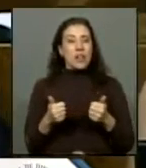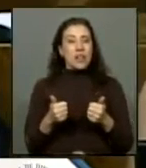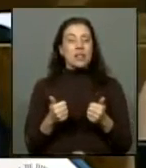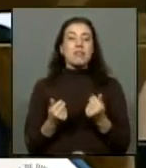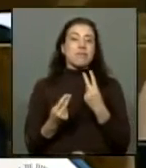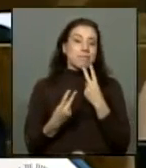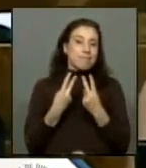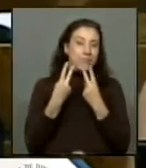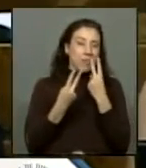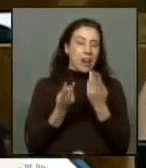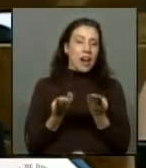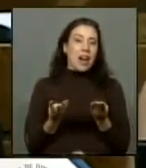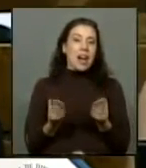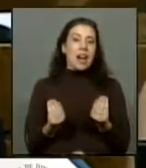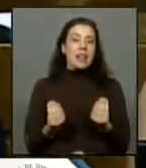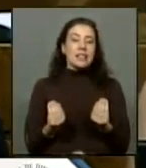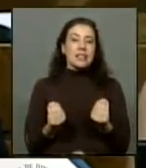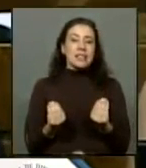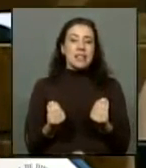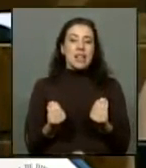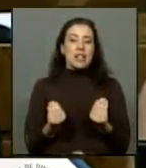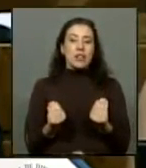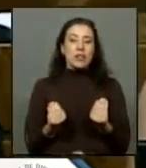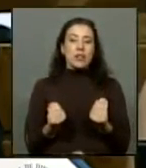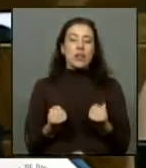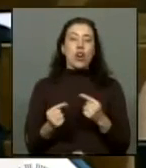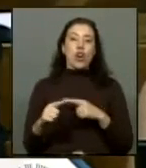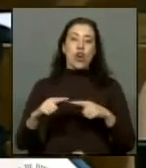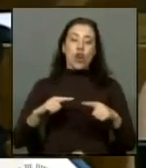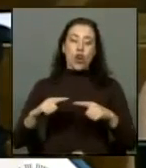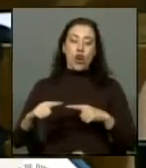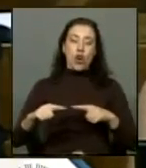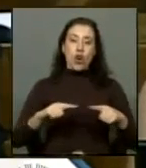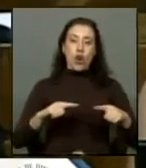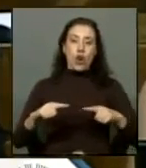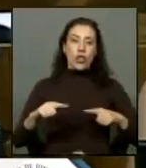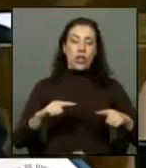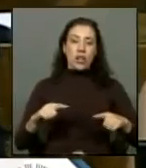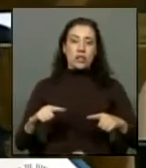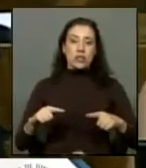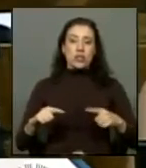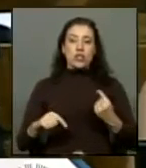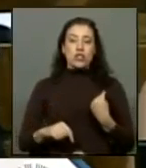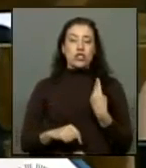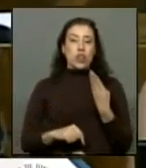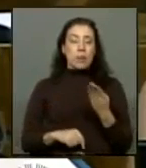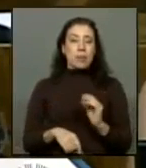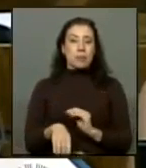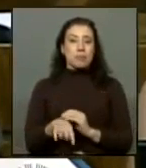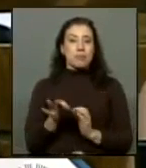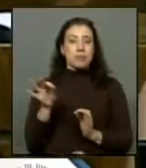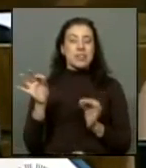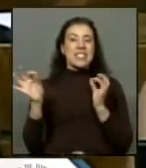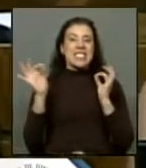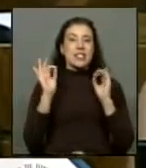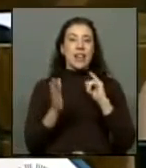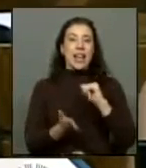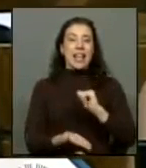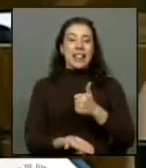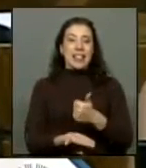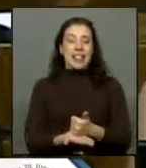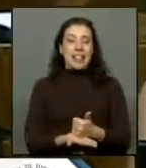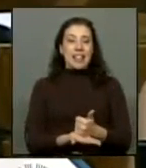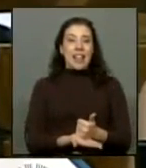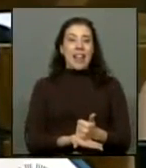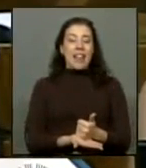se hace necesaria, señora Presidenta, nuevamente una instancia de coordinación, por lo cual solicito su oficio a la señora Intendenta de la